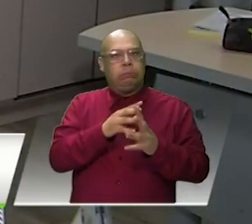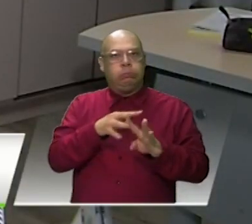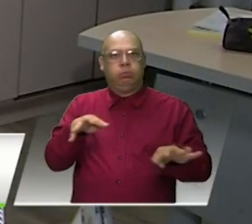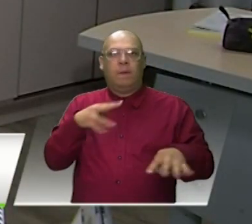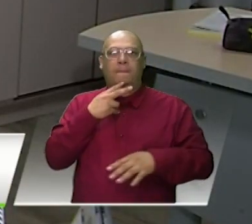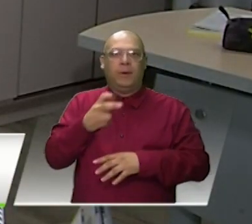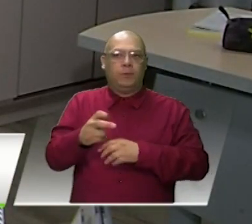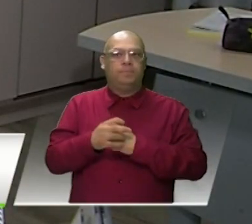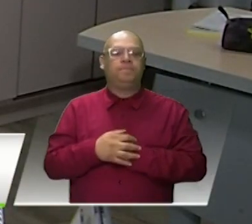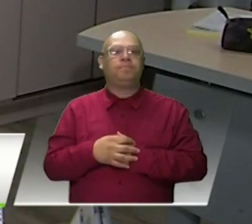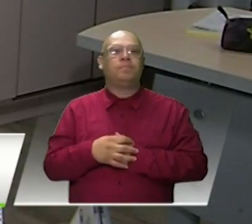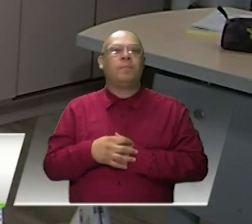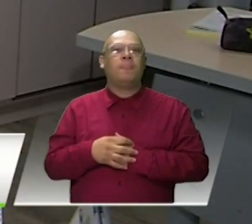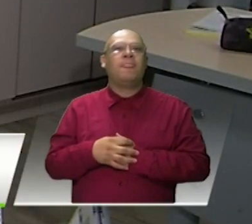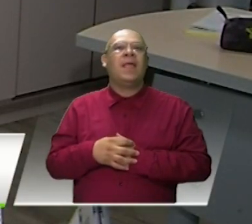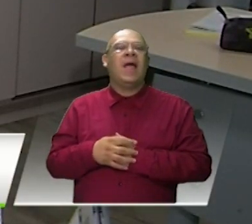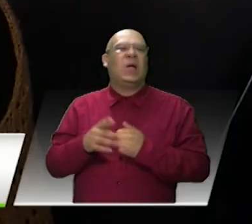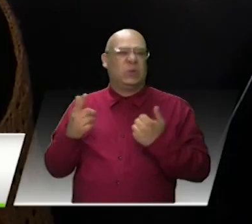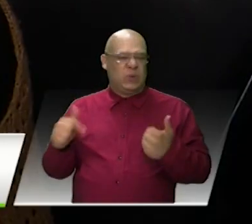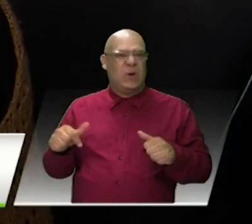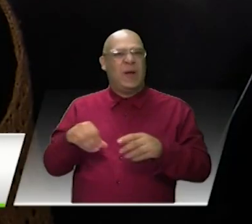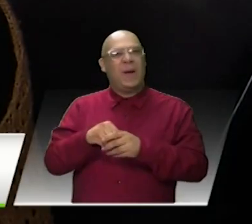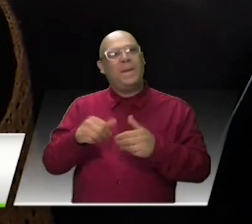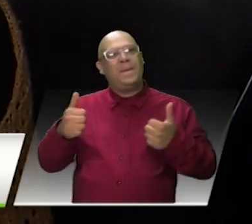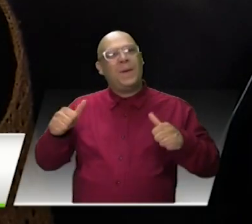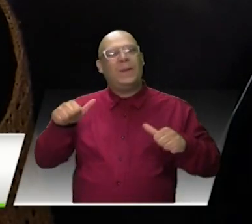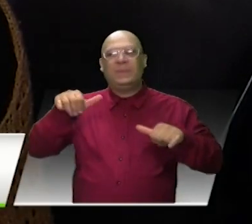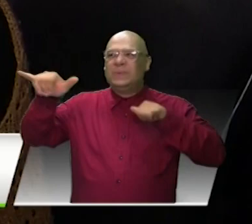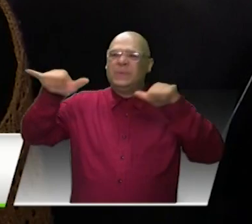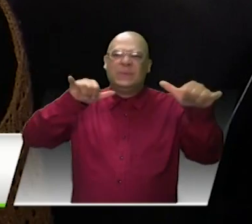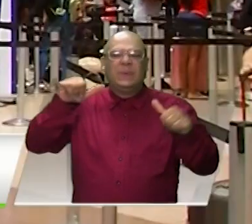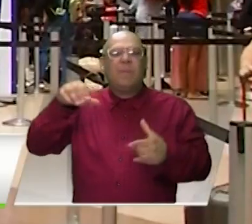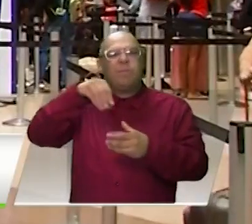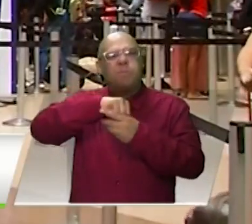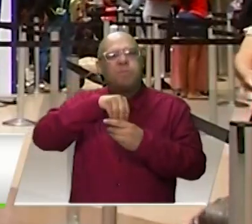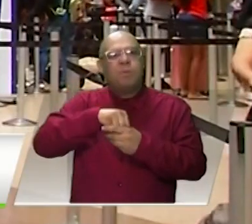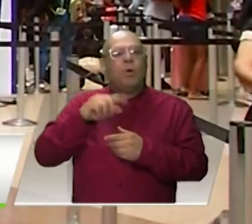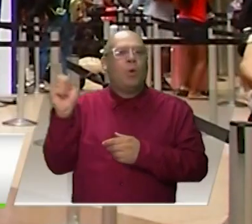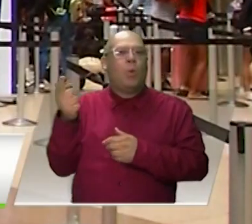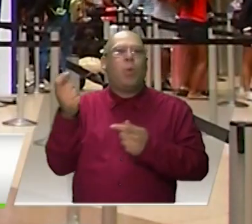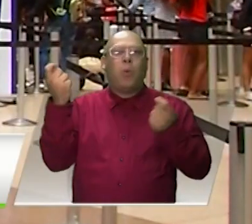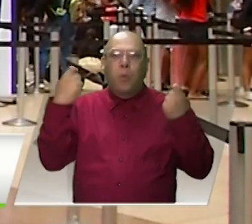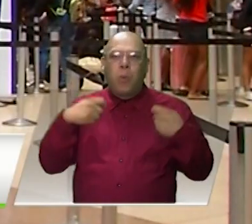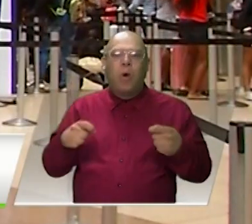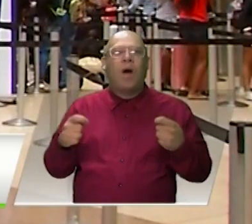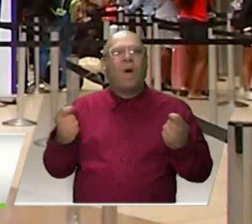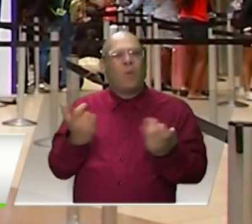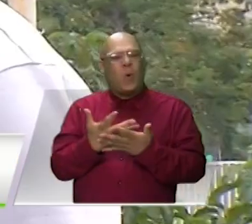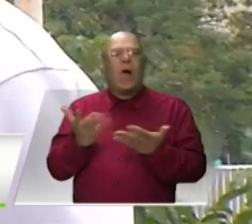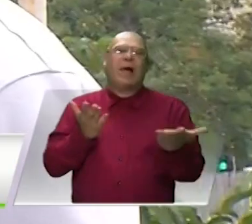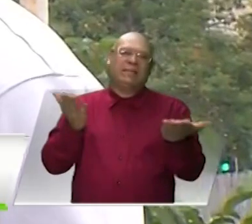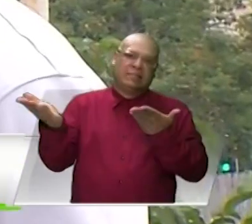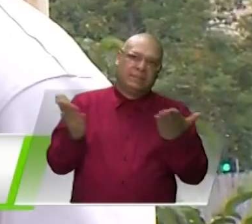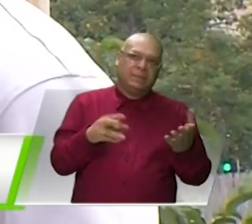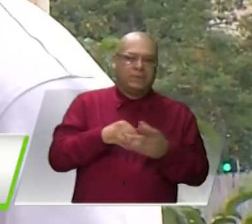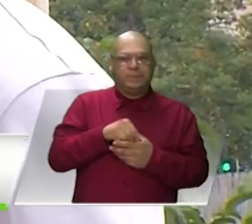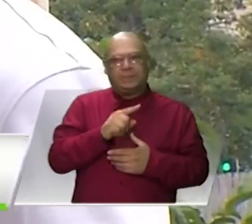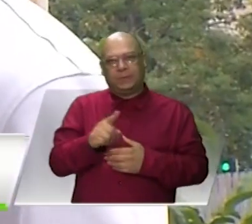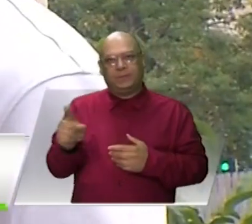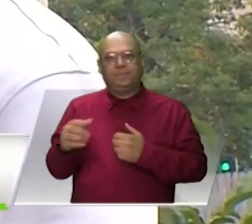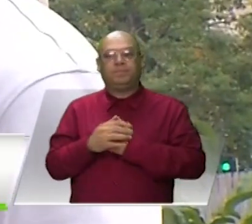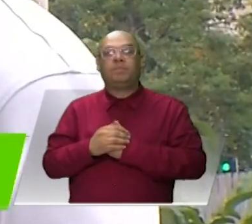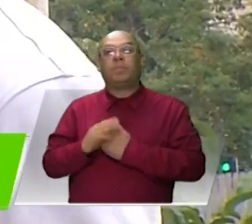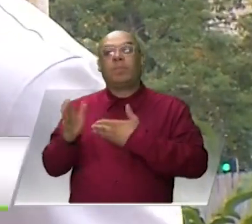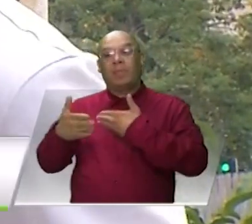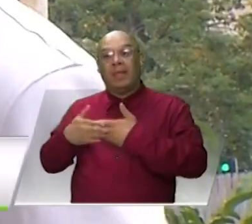Entre tanto, los voceros de las agencias de viajes se quejan porque se contrajo la comercialización de productos y servicios. Viva y Ultra